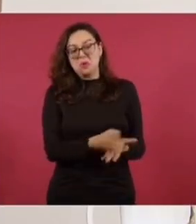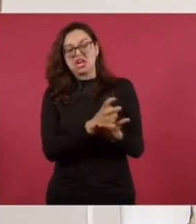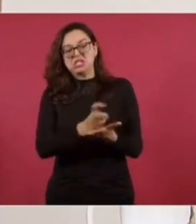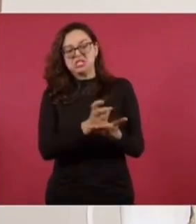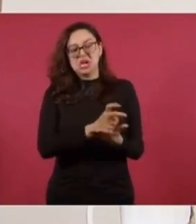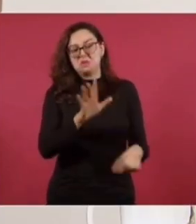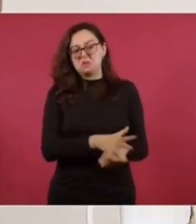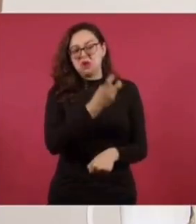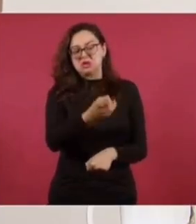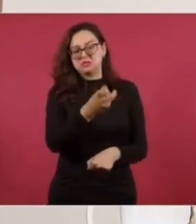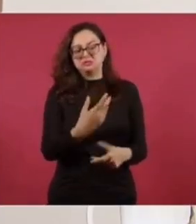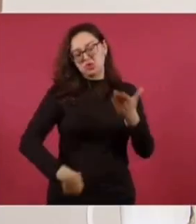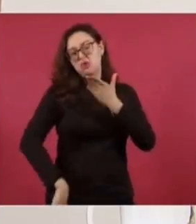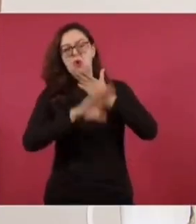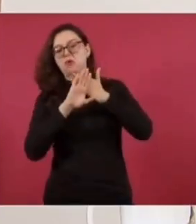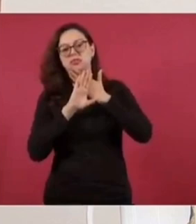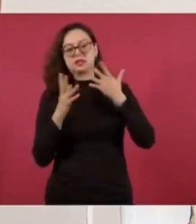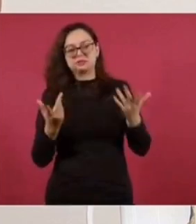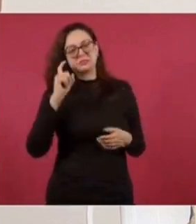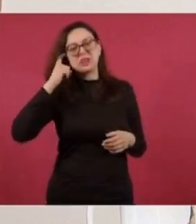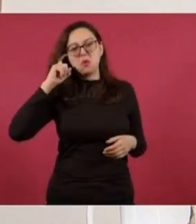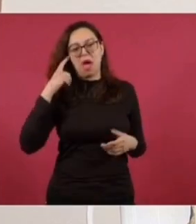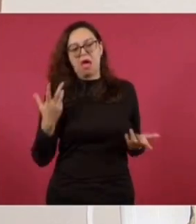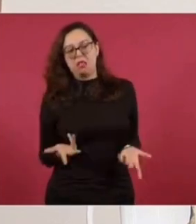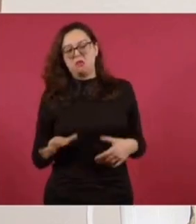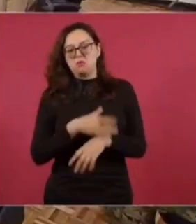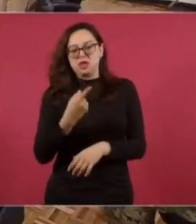perteneciera a la Secretaría de Defensa y que por eso me enojé.